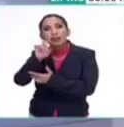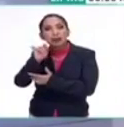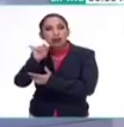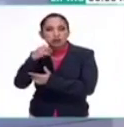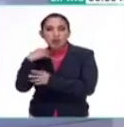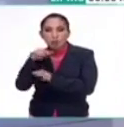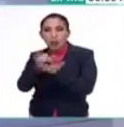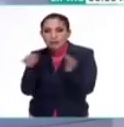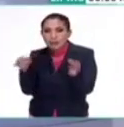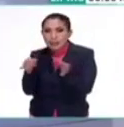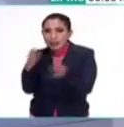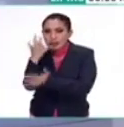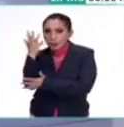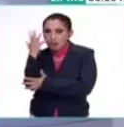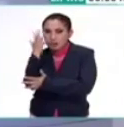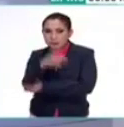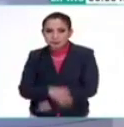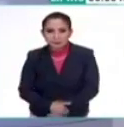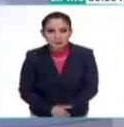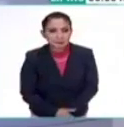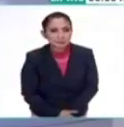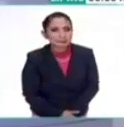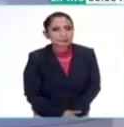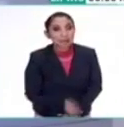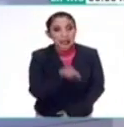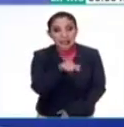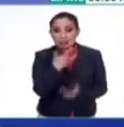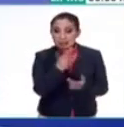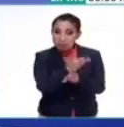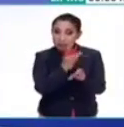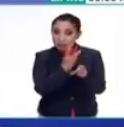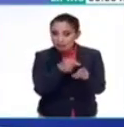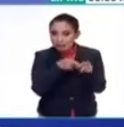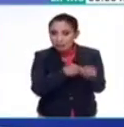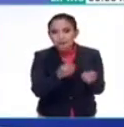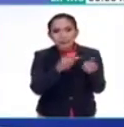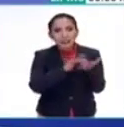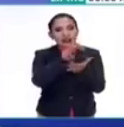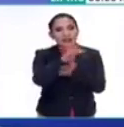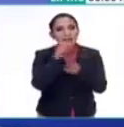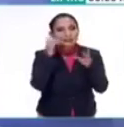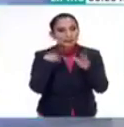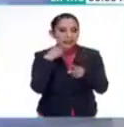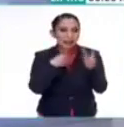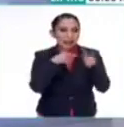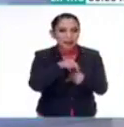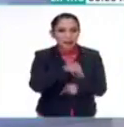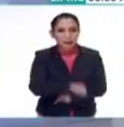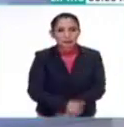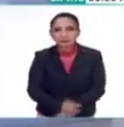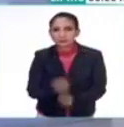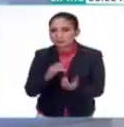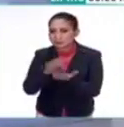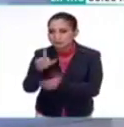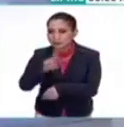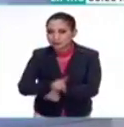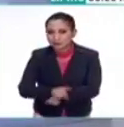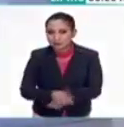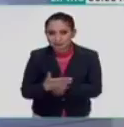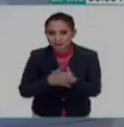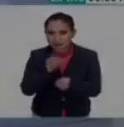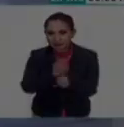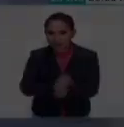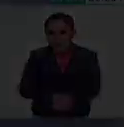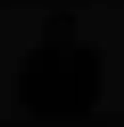zona fría y de bosque. Muy bien, pues aquí se queda abierta la invitación. Muchas gracias por haber estado con nosotros este día. Gracias, buenos días. Nos esperamos la próxima